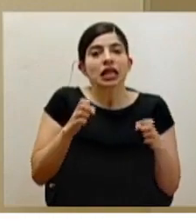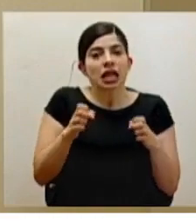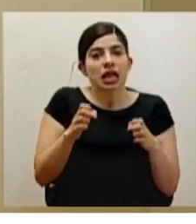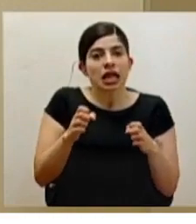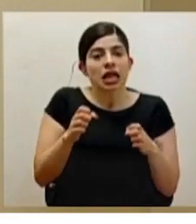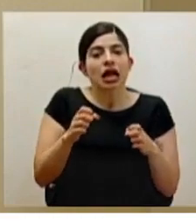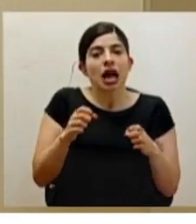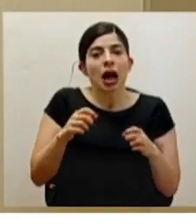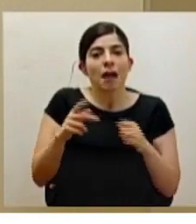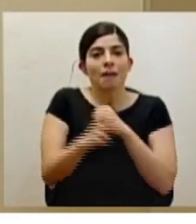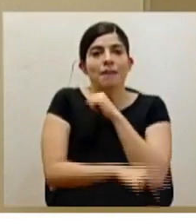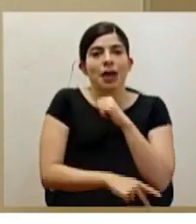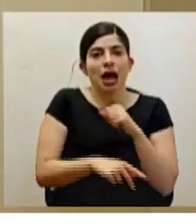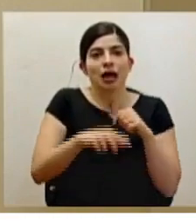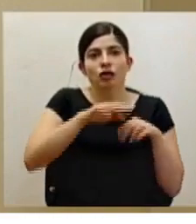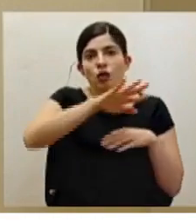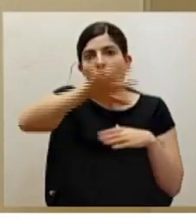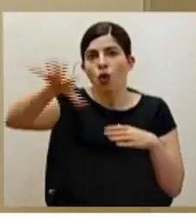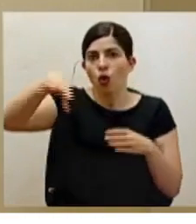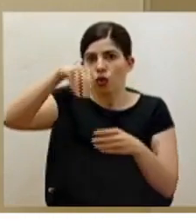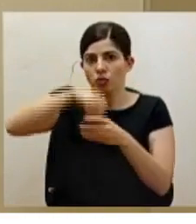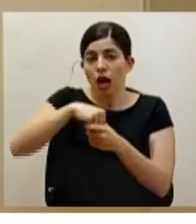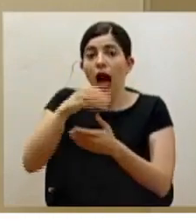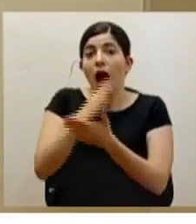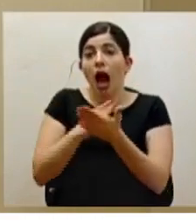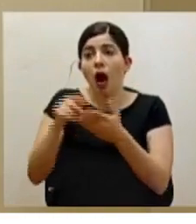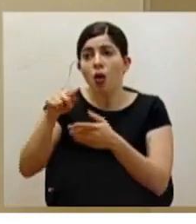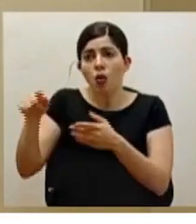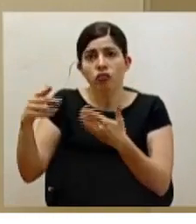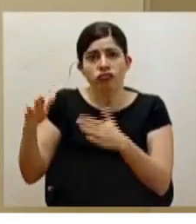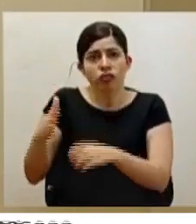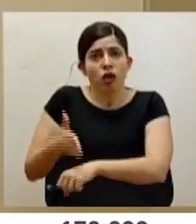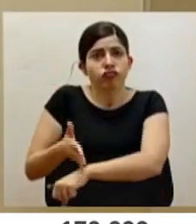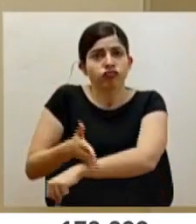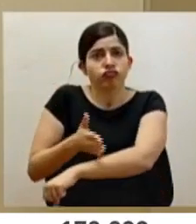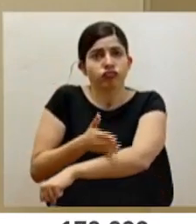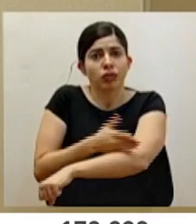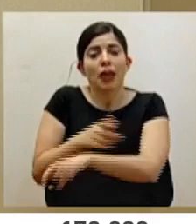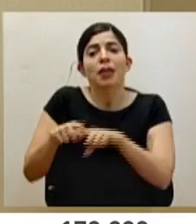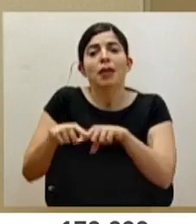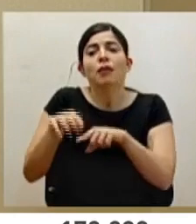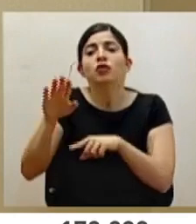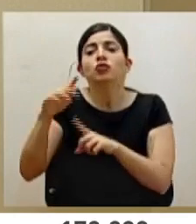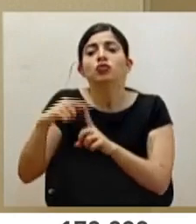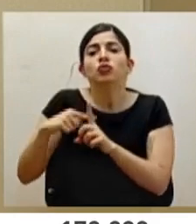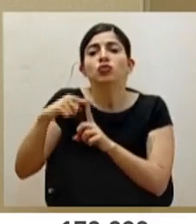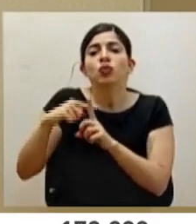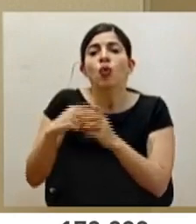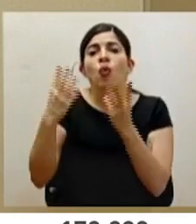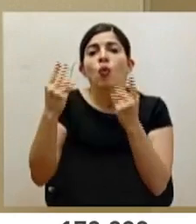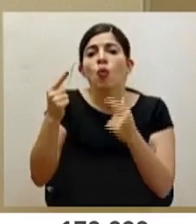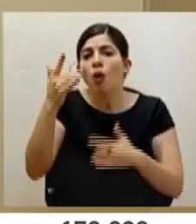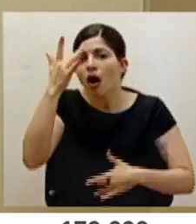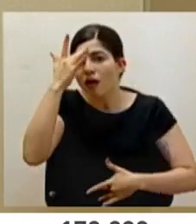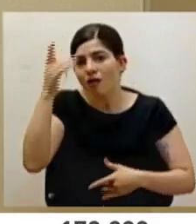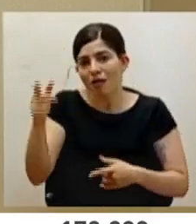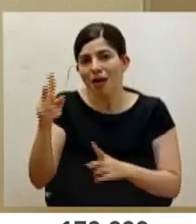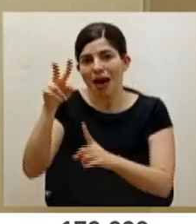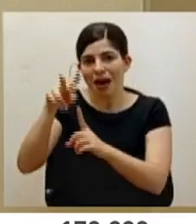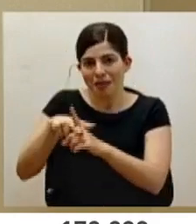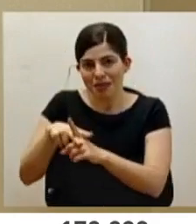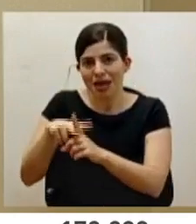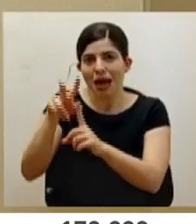va a ser heterogénea en el país. Ya hay zonas donde están muy avanzados, según la cantidad de casos que se han reportado. Y la idea es